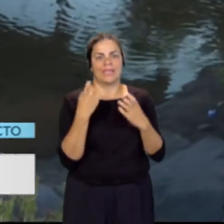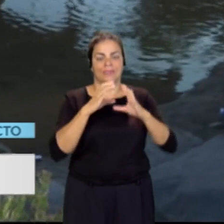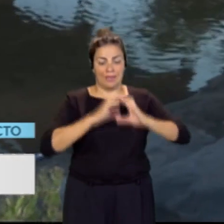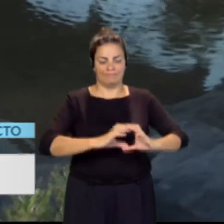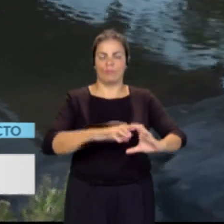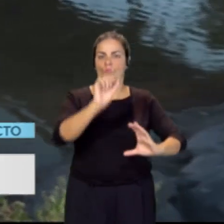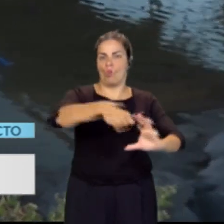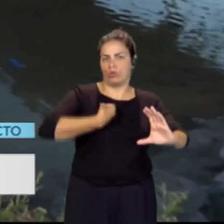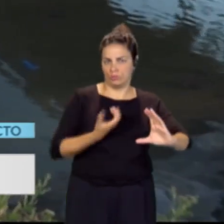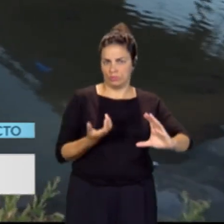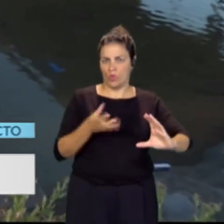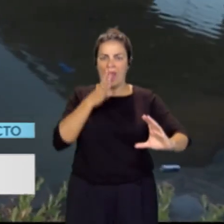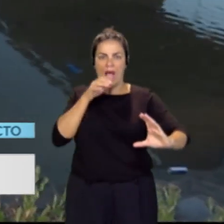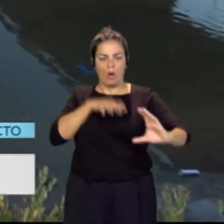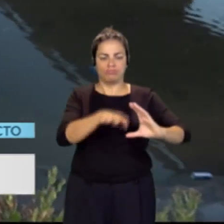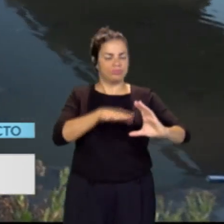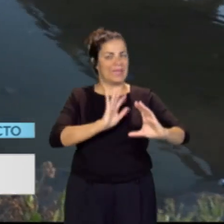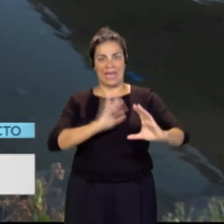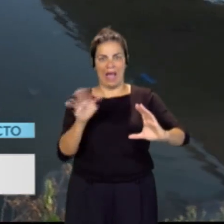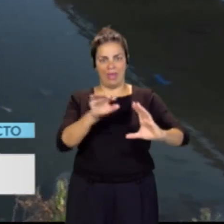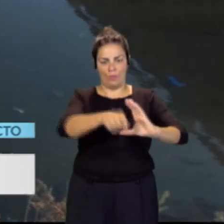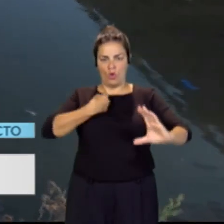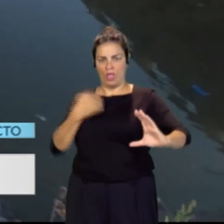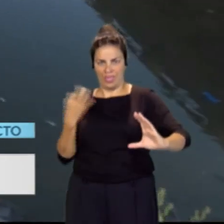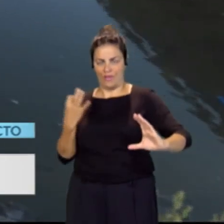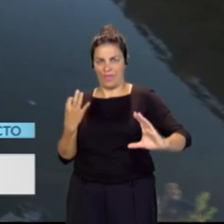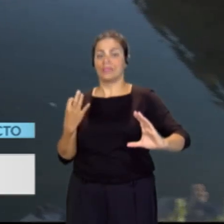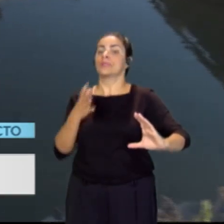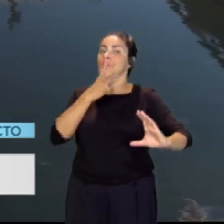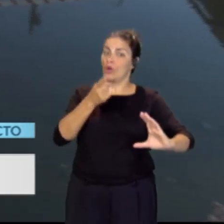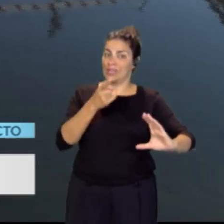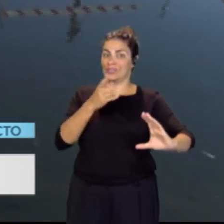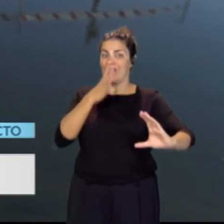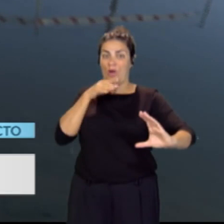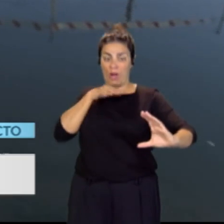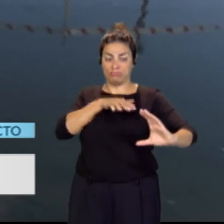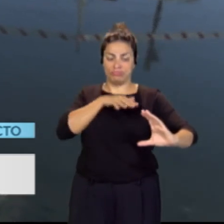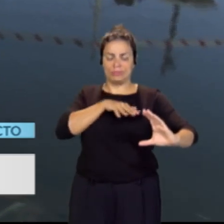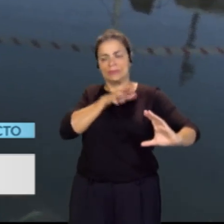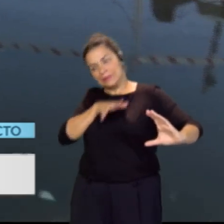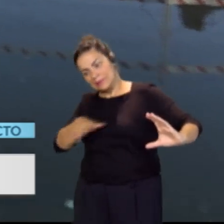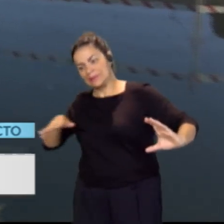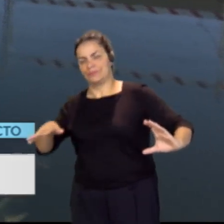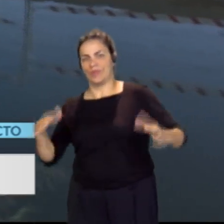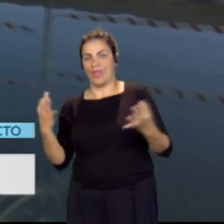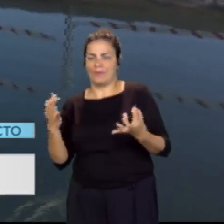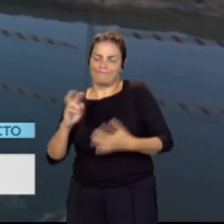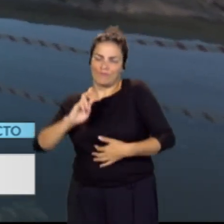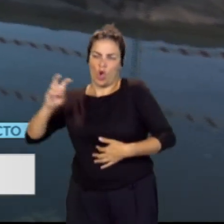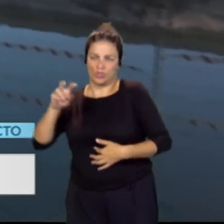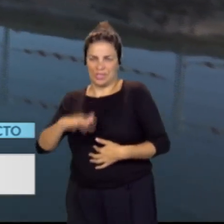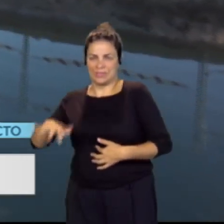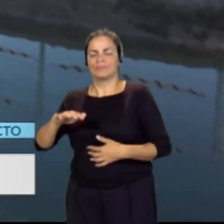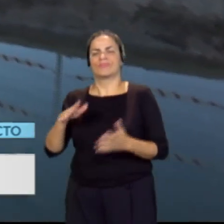en ningún caudal por su interior. Ese es el motivo por el que hemos tenido que derivar las aguas de salmuera, que son